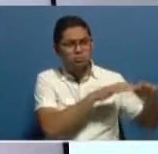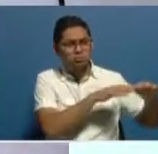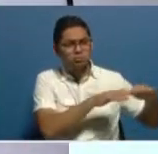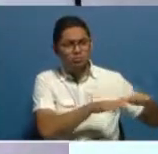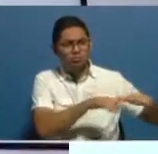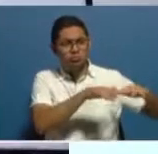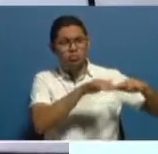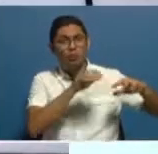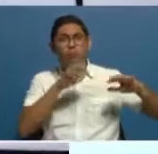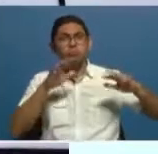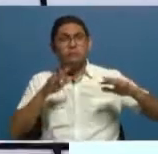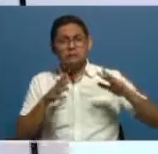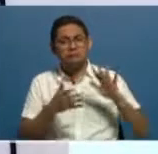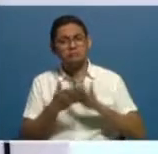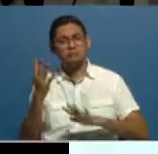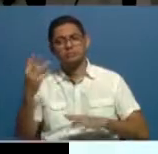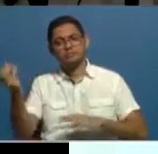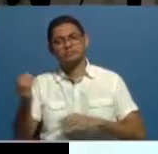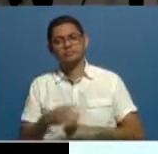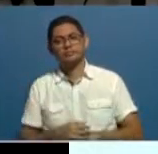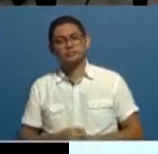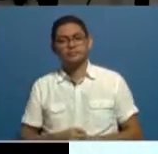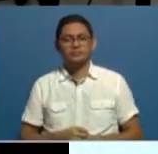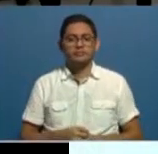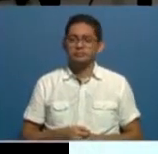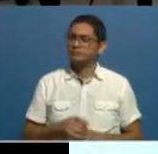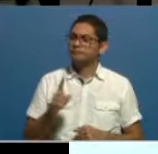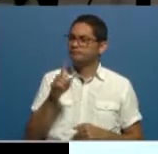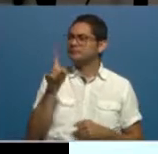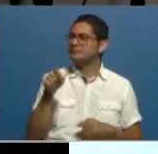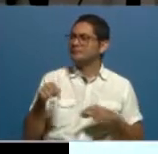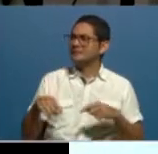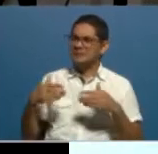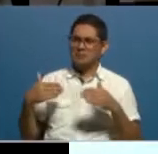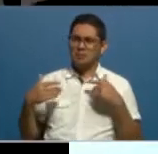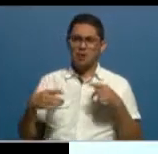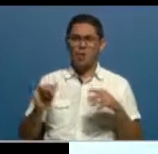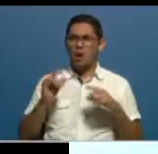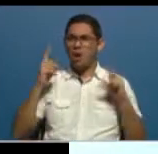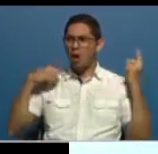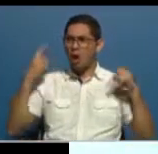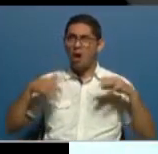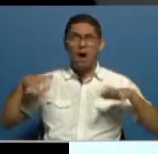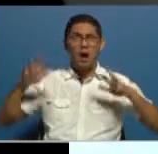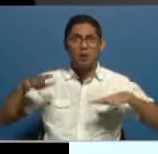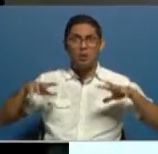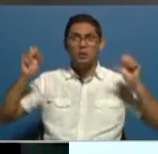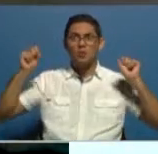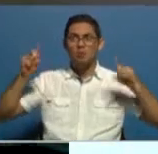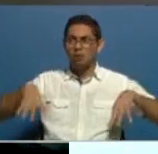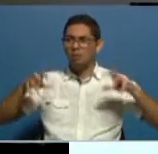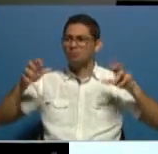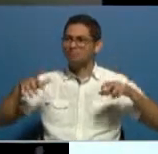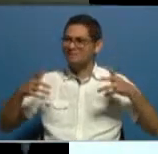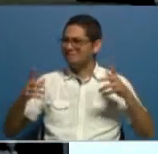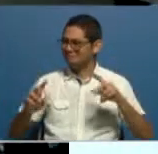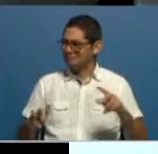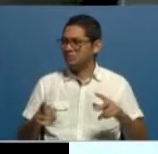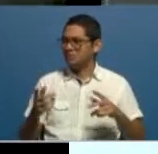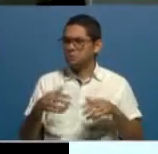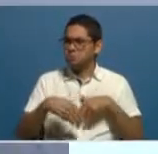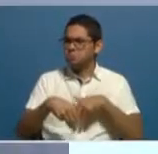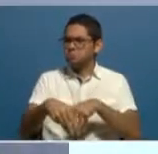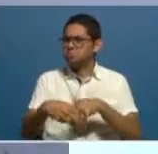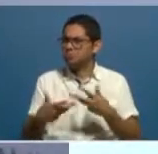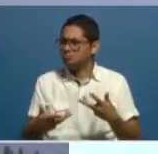clima, entonces, por favor, retirarse de los mismos. Nuestro clima, para algunos, es un clima muy variable. ¿Recomendaciones para aquellas personas que van a la ruta de los